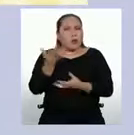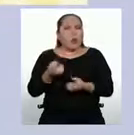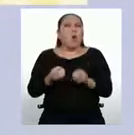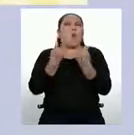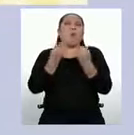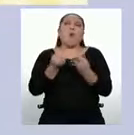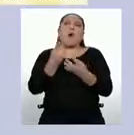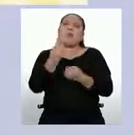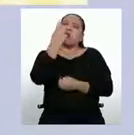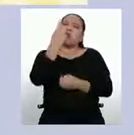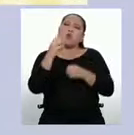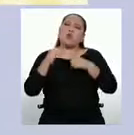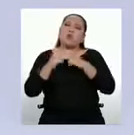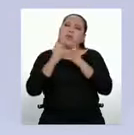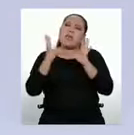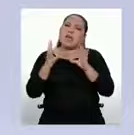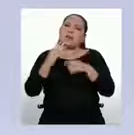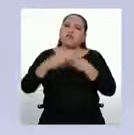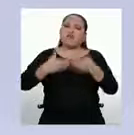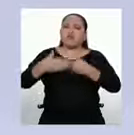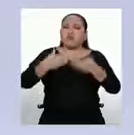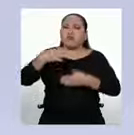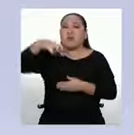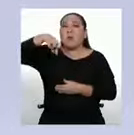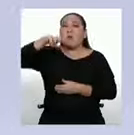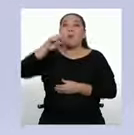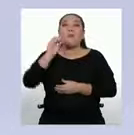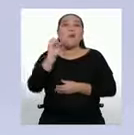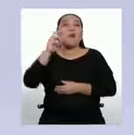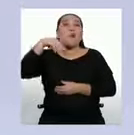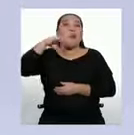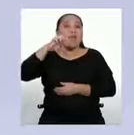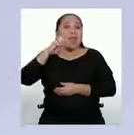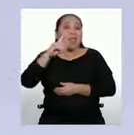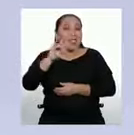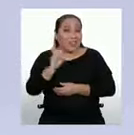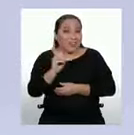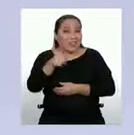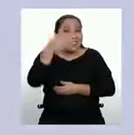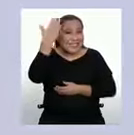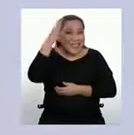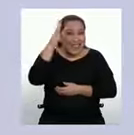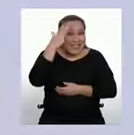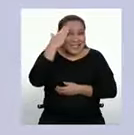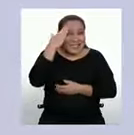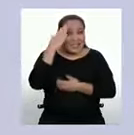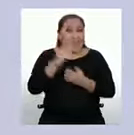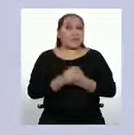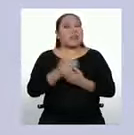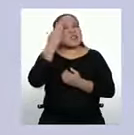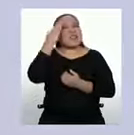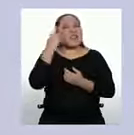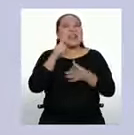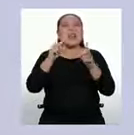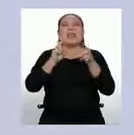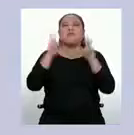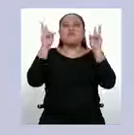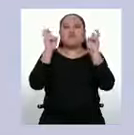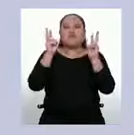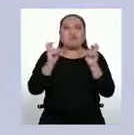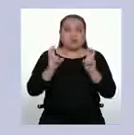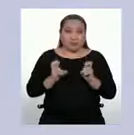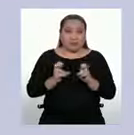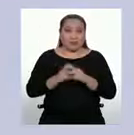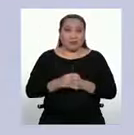vendiendo a diario en promedio. Entonces, ¿listos y listas para saber qué es la media, la mediana y la moda?